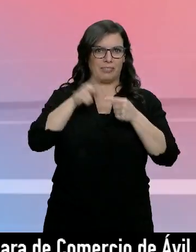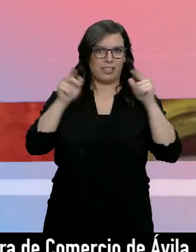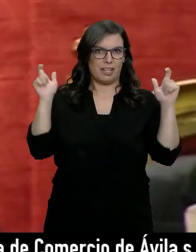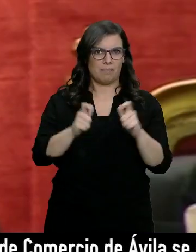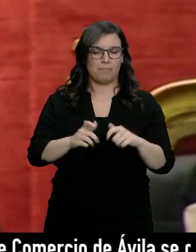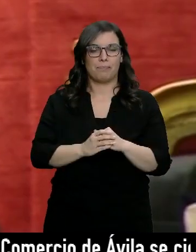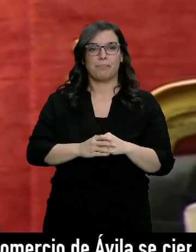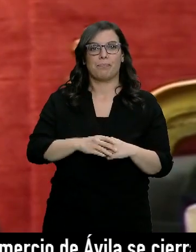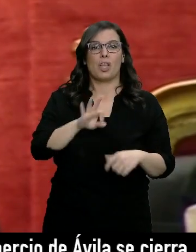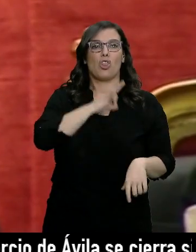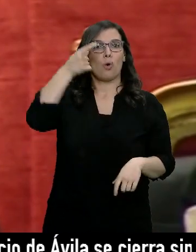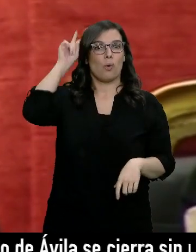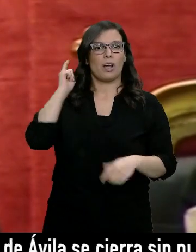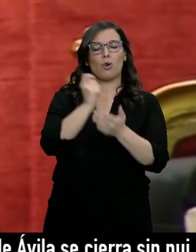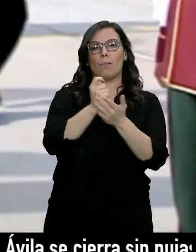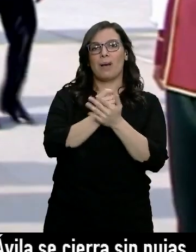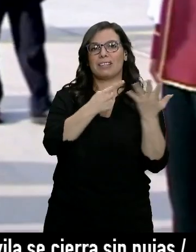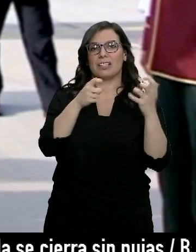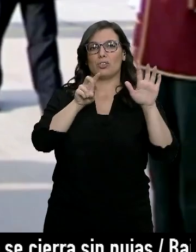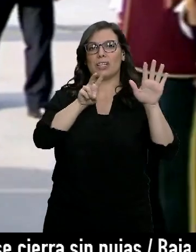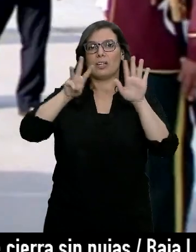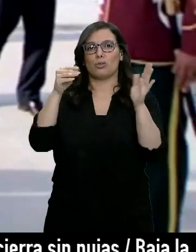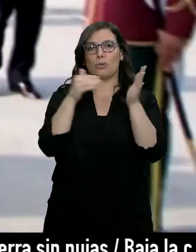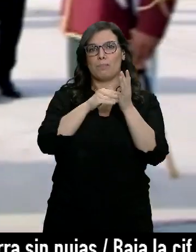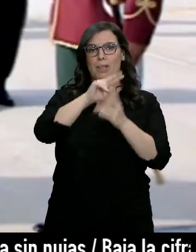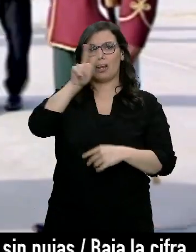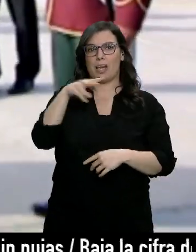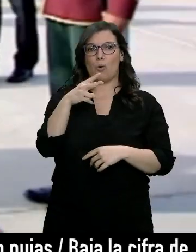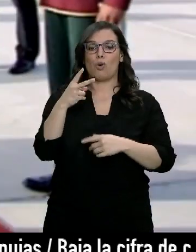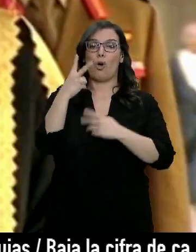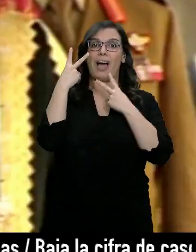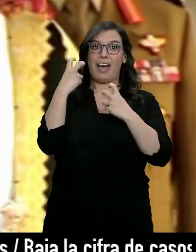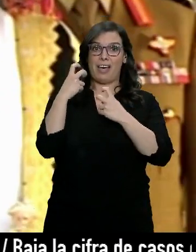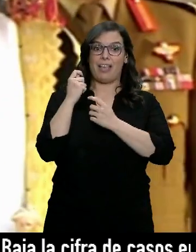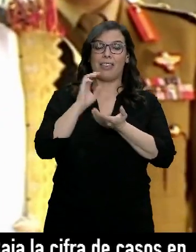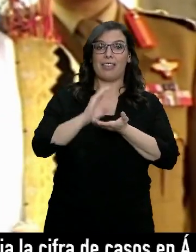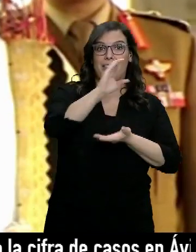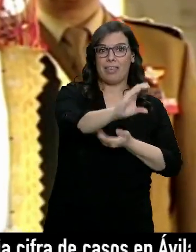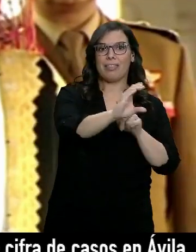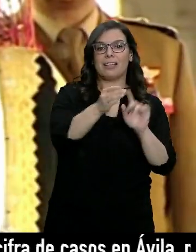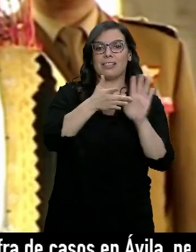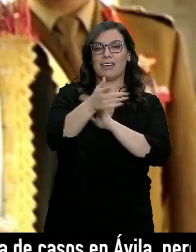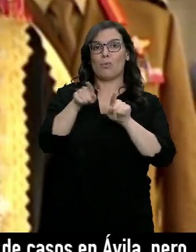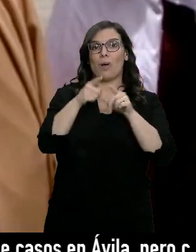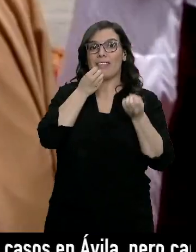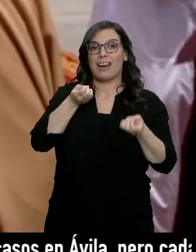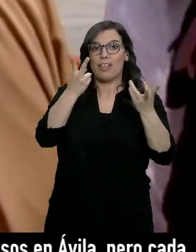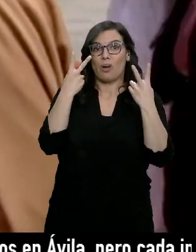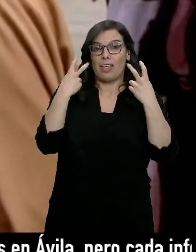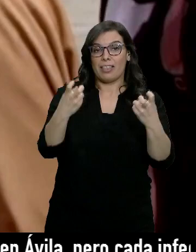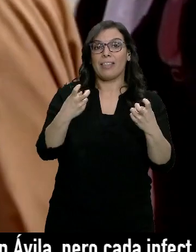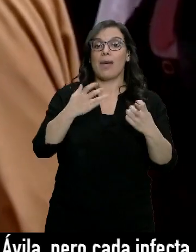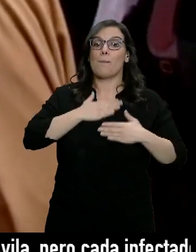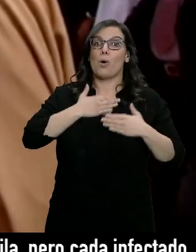Don Juan Carlos abona 678.000 euros a Hacienda. El Rey Emérito trata con esta declaración voluntaria de regularizar su situación